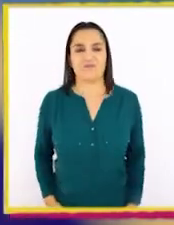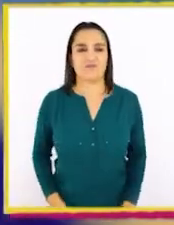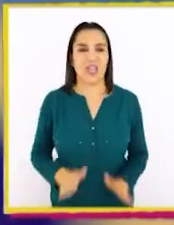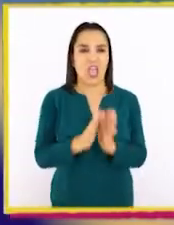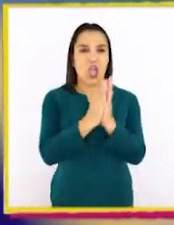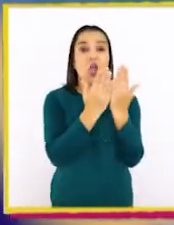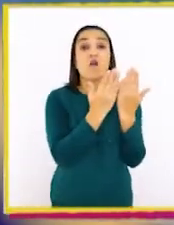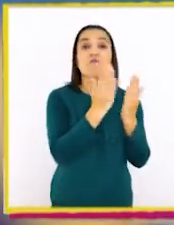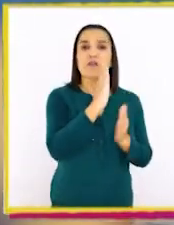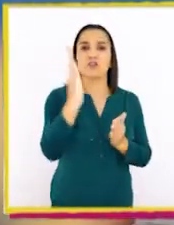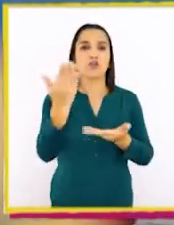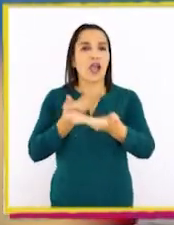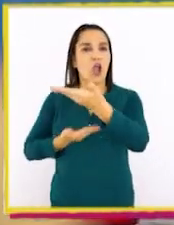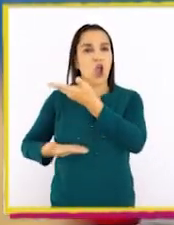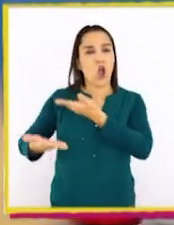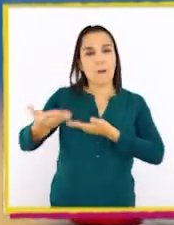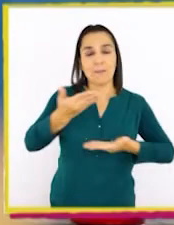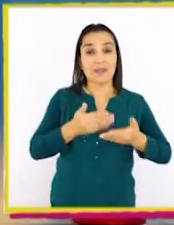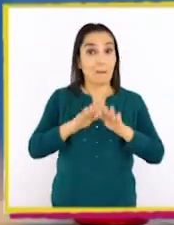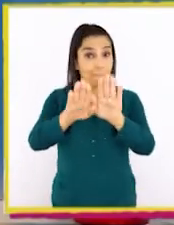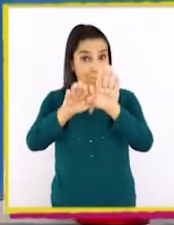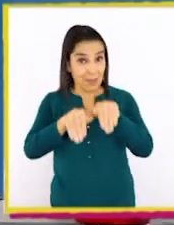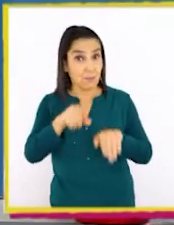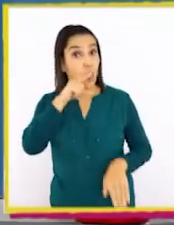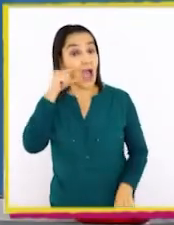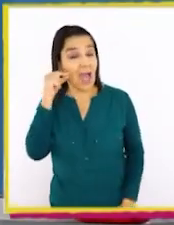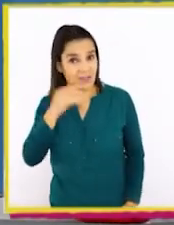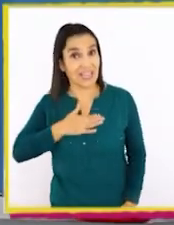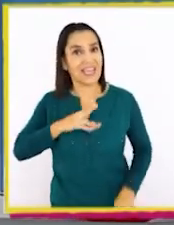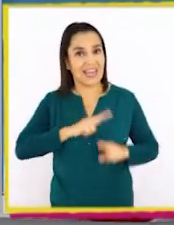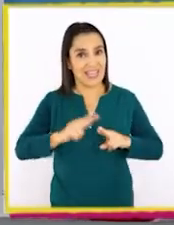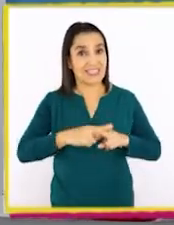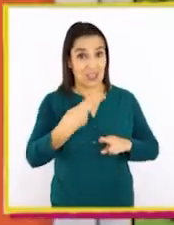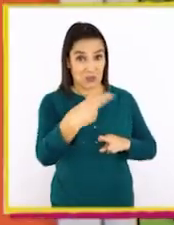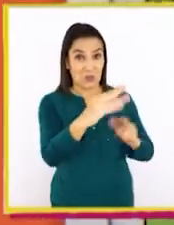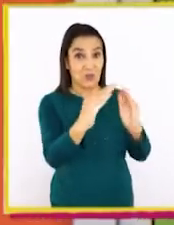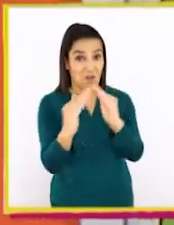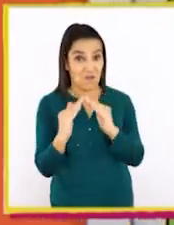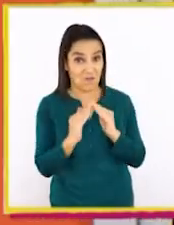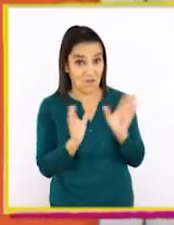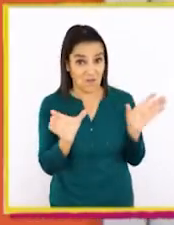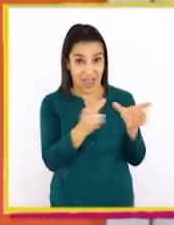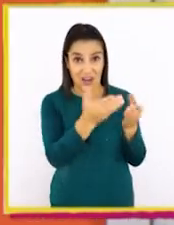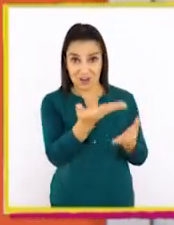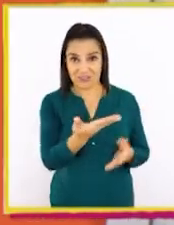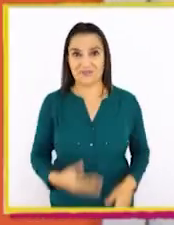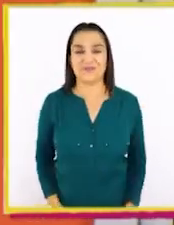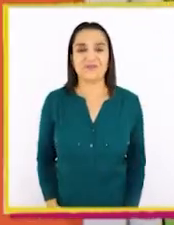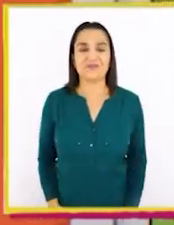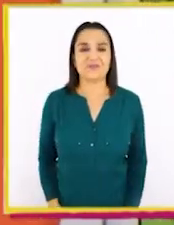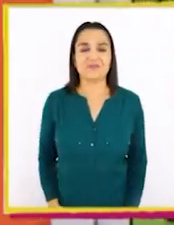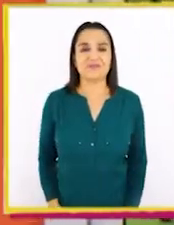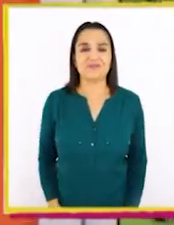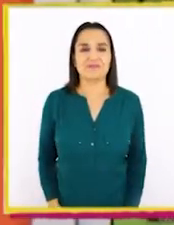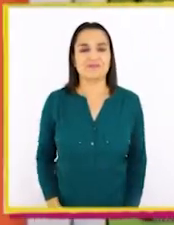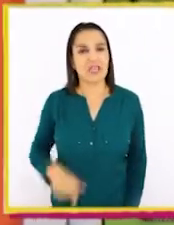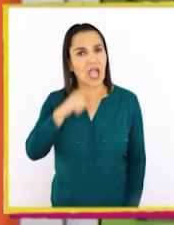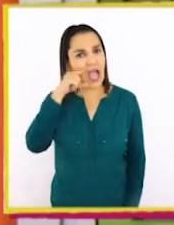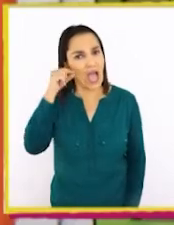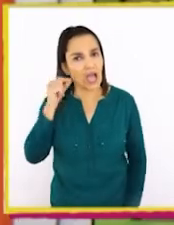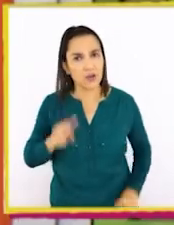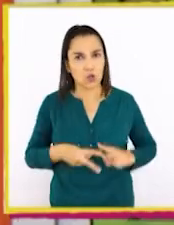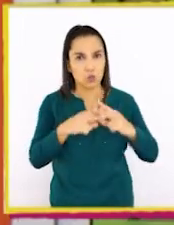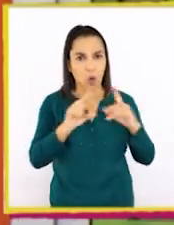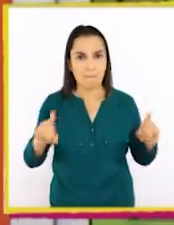biblioteca compartida, como la que Aref quiere hacer en su barrio. ¡Muy bien! ¿Que si Aref